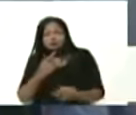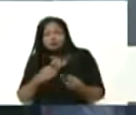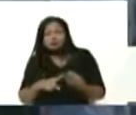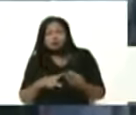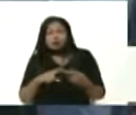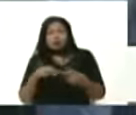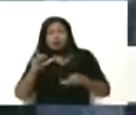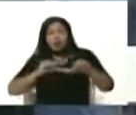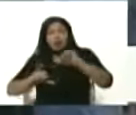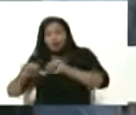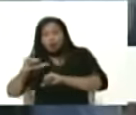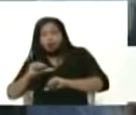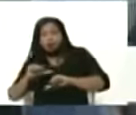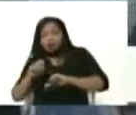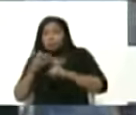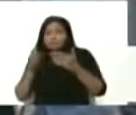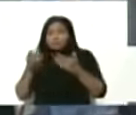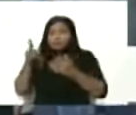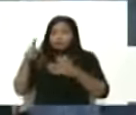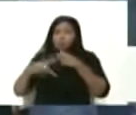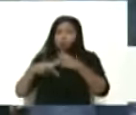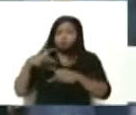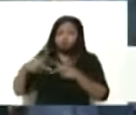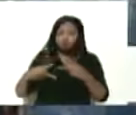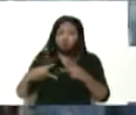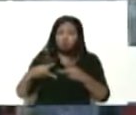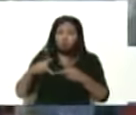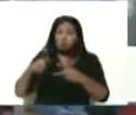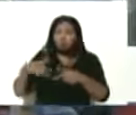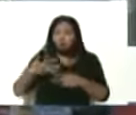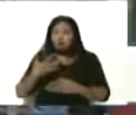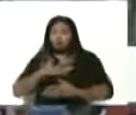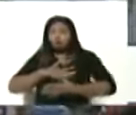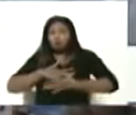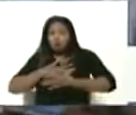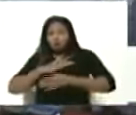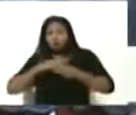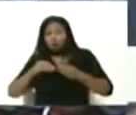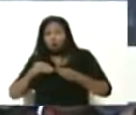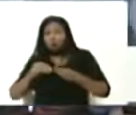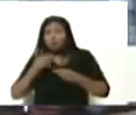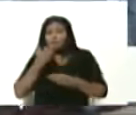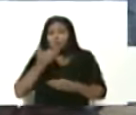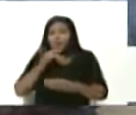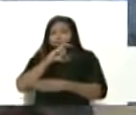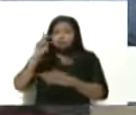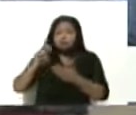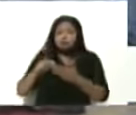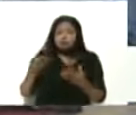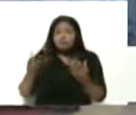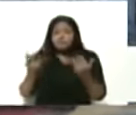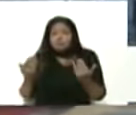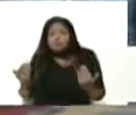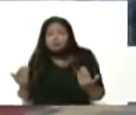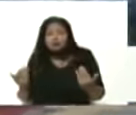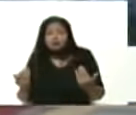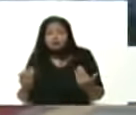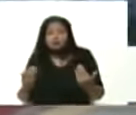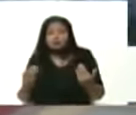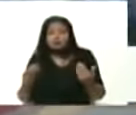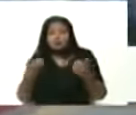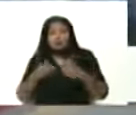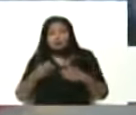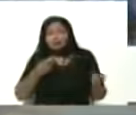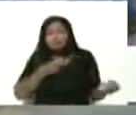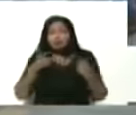laboratorios que permitan que este producto puedan satisfacer la demanda nacional y también exportar motos a